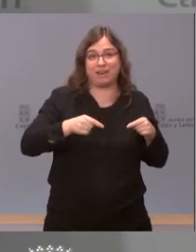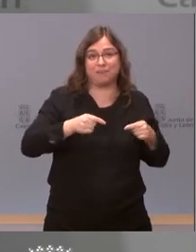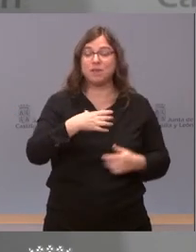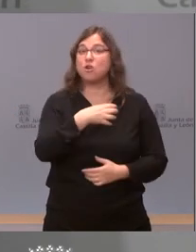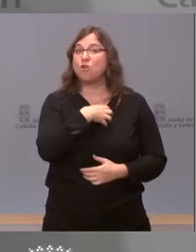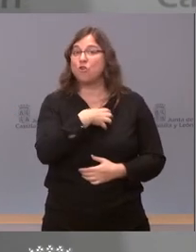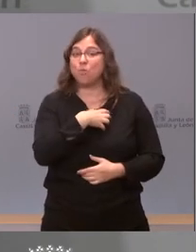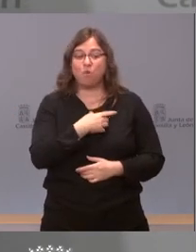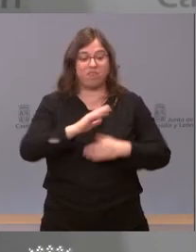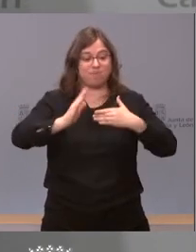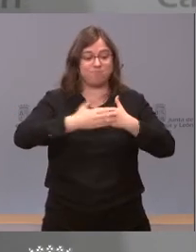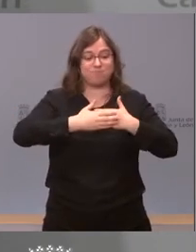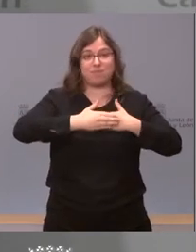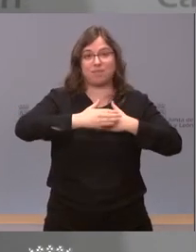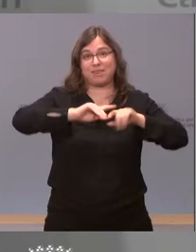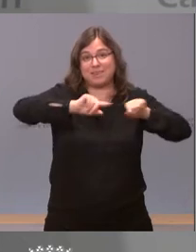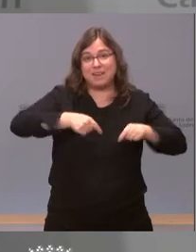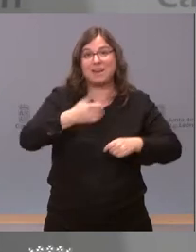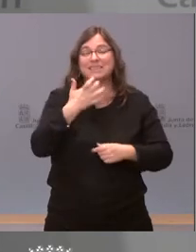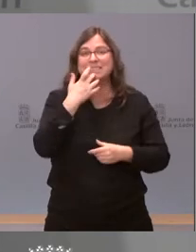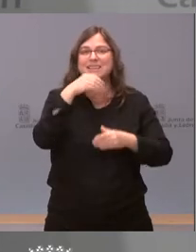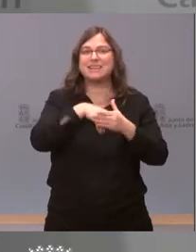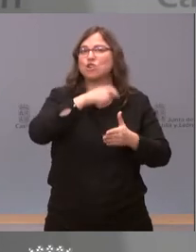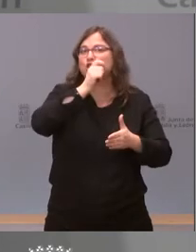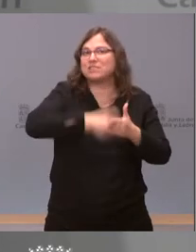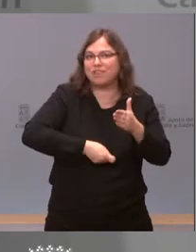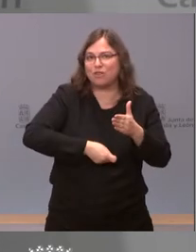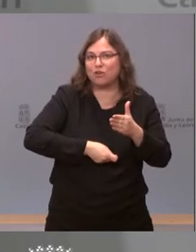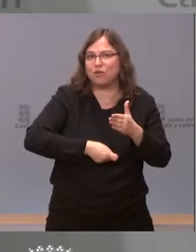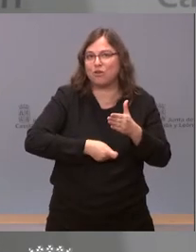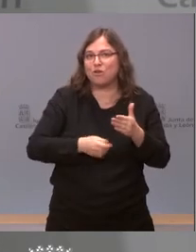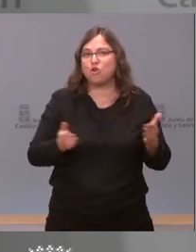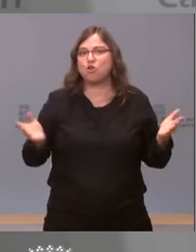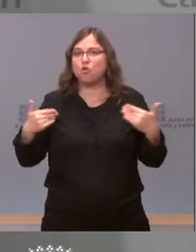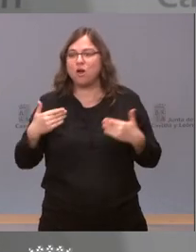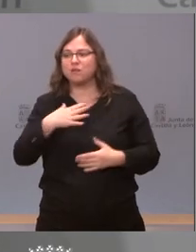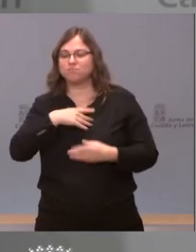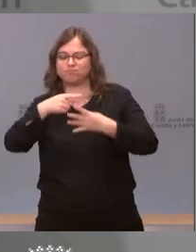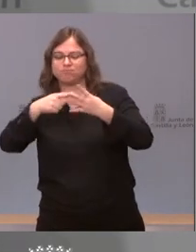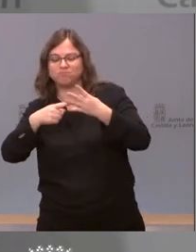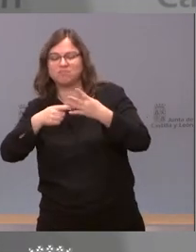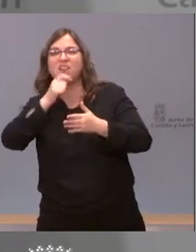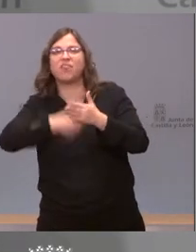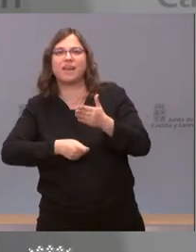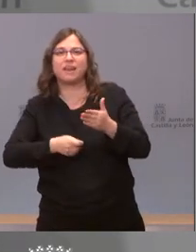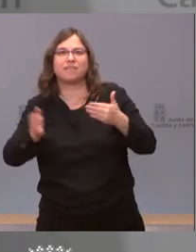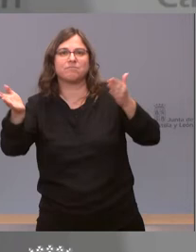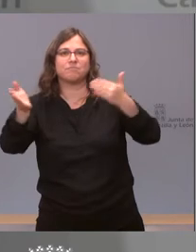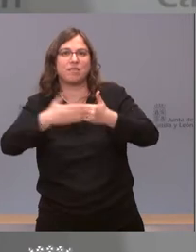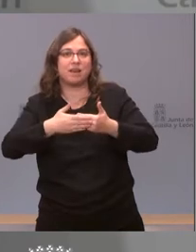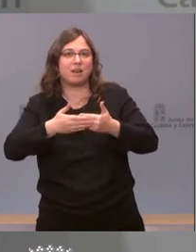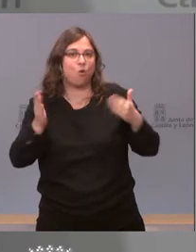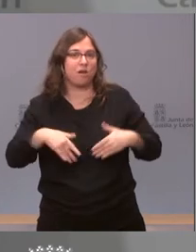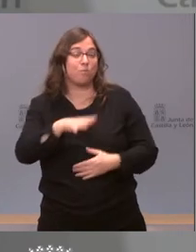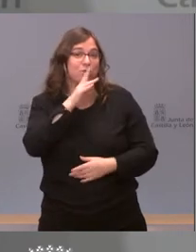cautelar si entre las sanciones posibles, definitivas, no está el cierre. Por eso se llama cierre